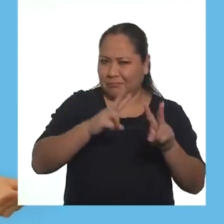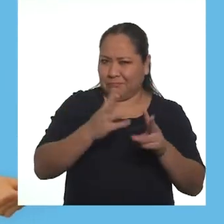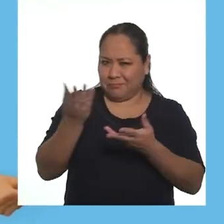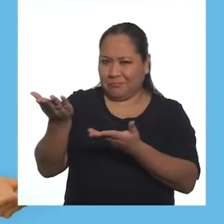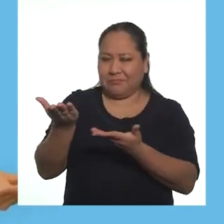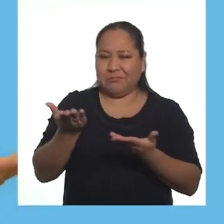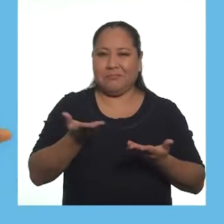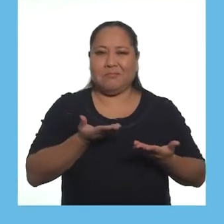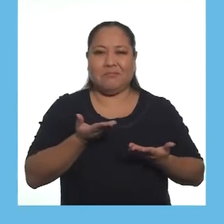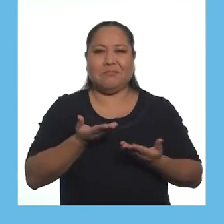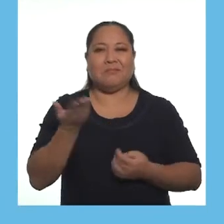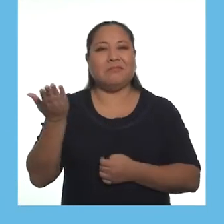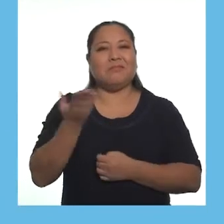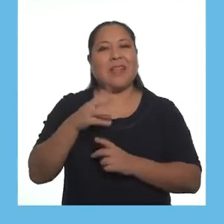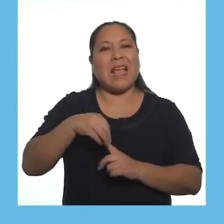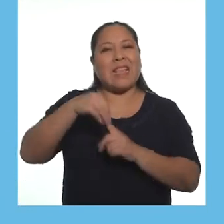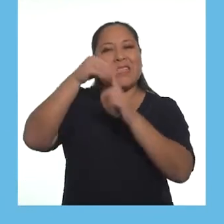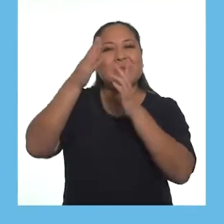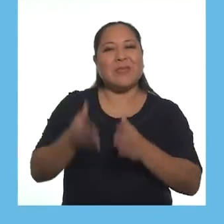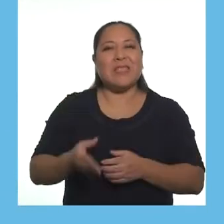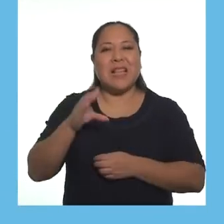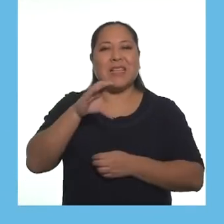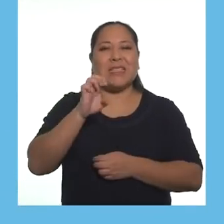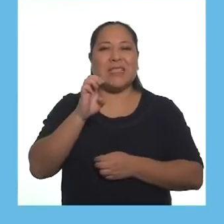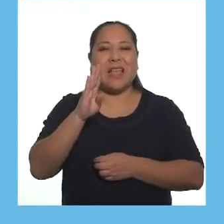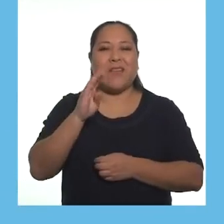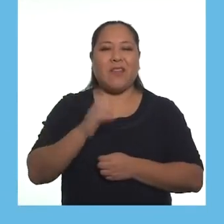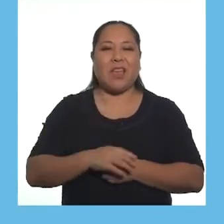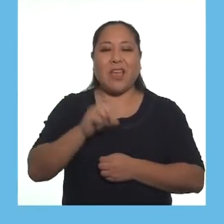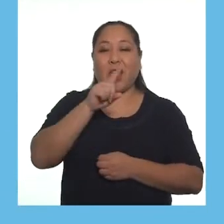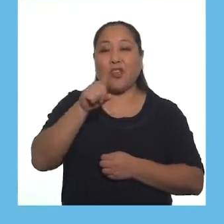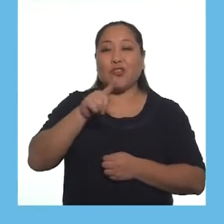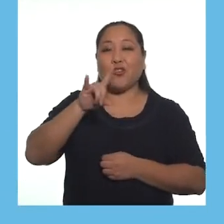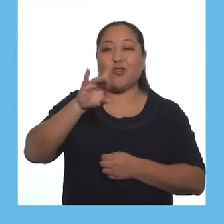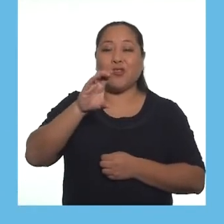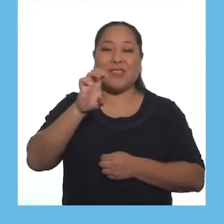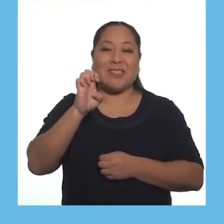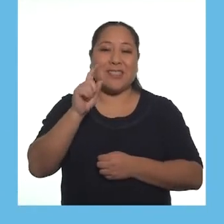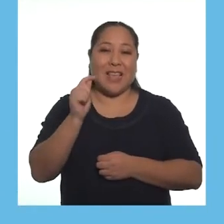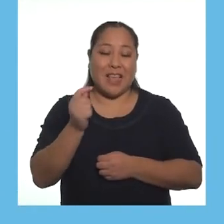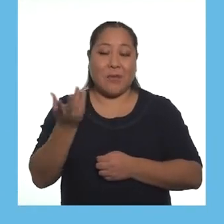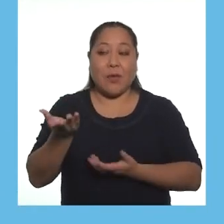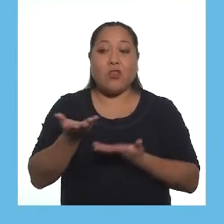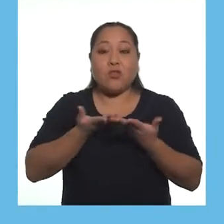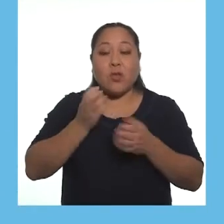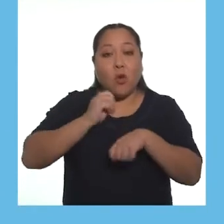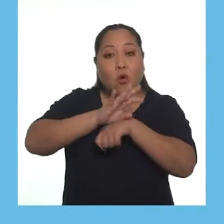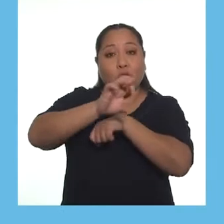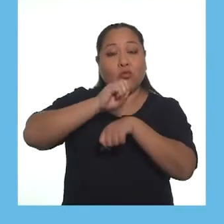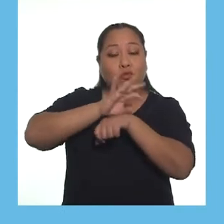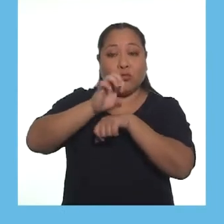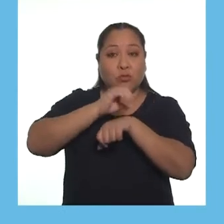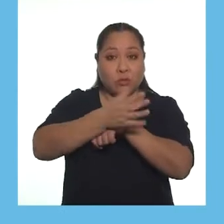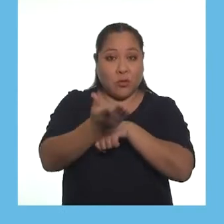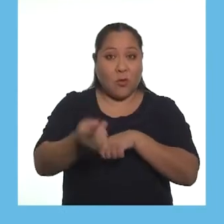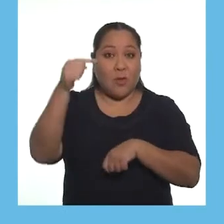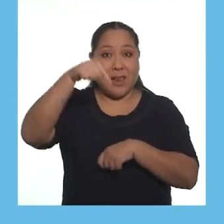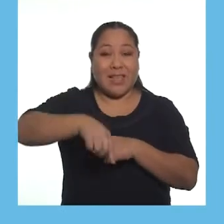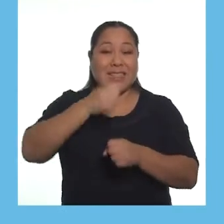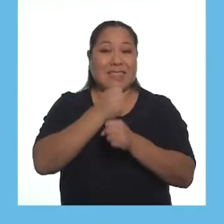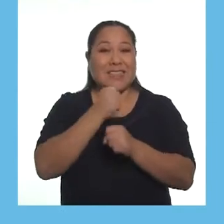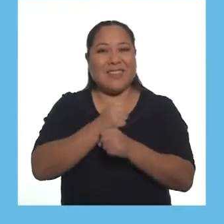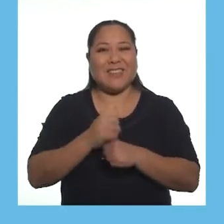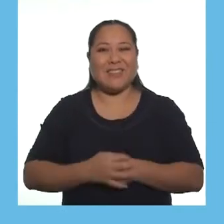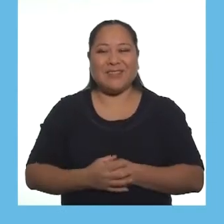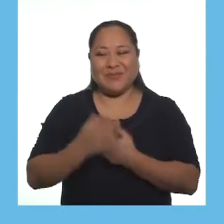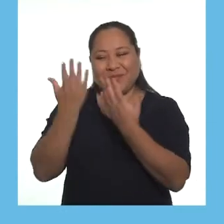Sin más preámbulos, demos la bienvenida a nuestra especialista de CB, Suzette Palomares, para que nos brinde las sugerencias